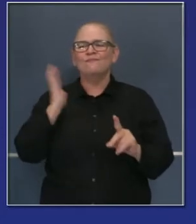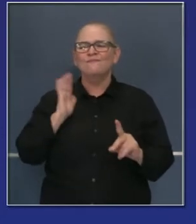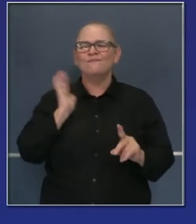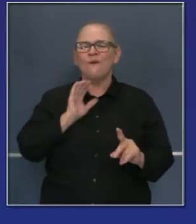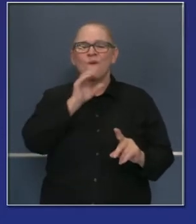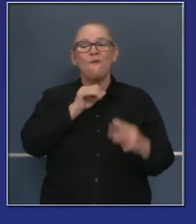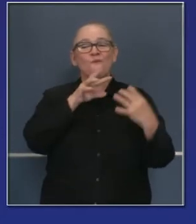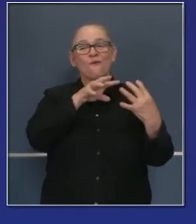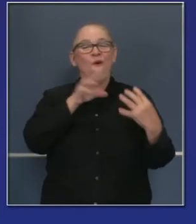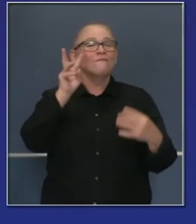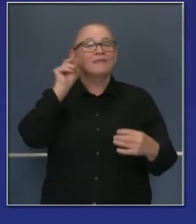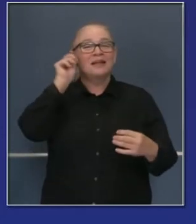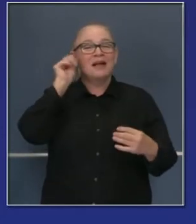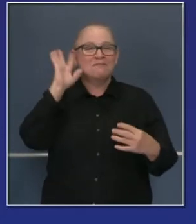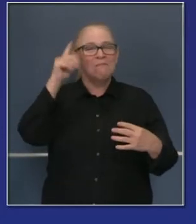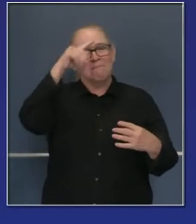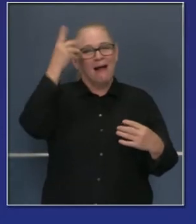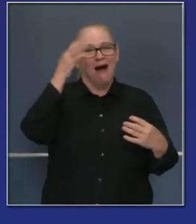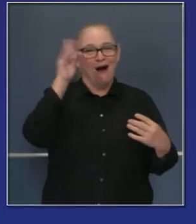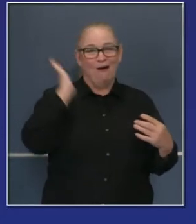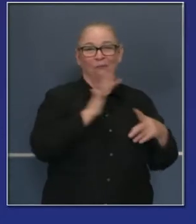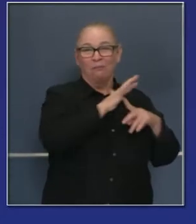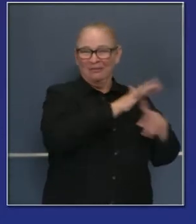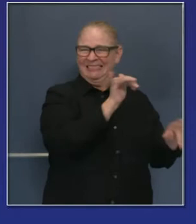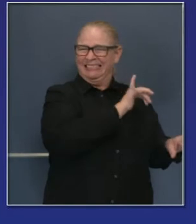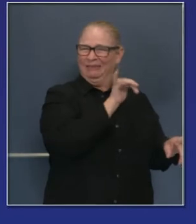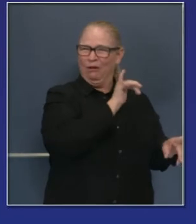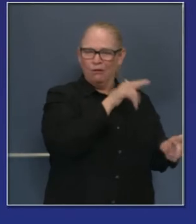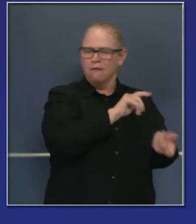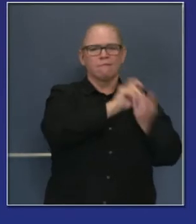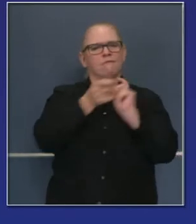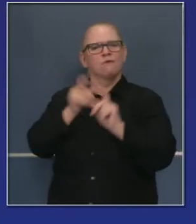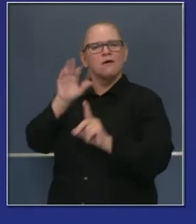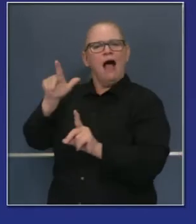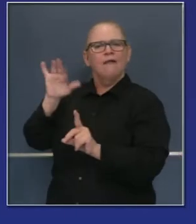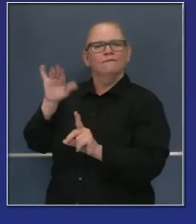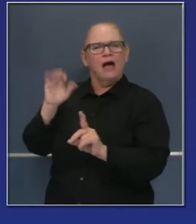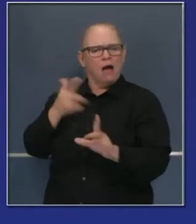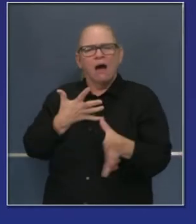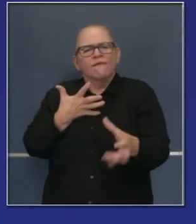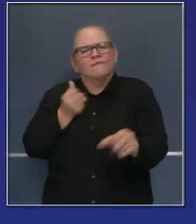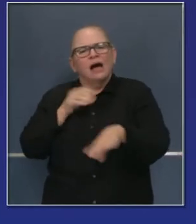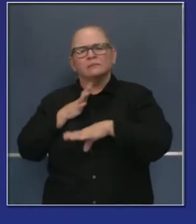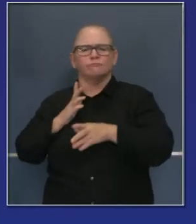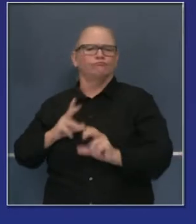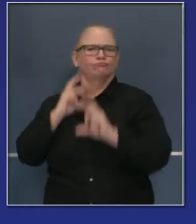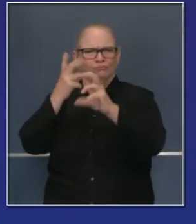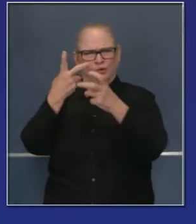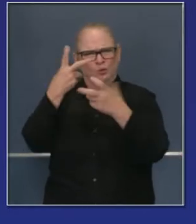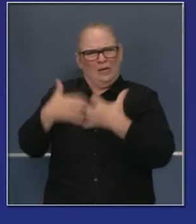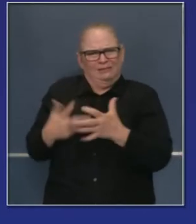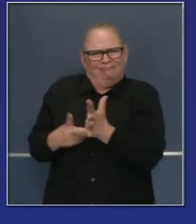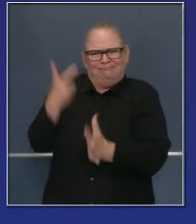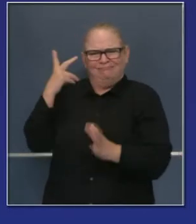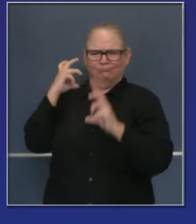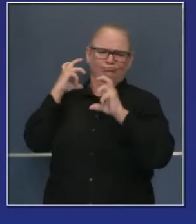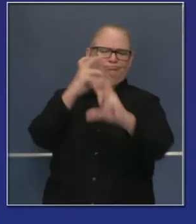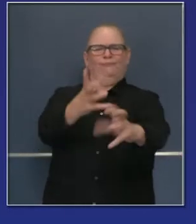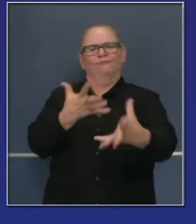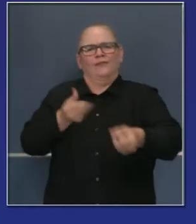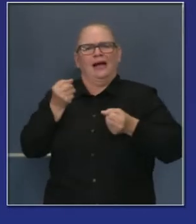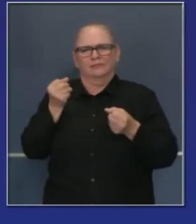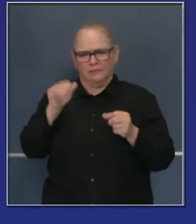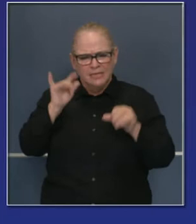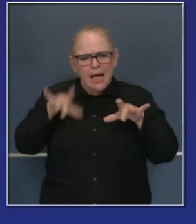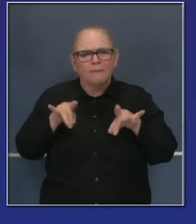que venía de la era de la guerra de Vietnam con los helicópteros Huey, ahora usamos los helicópteros Black Hawk y otro